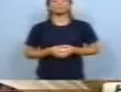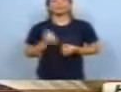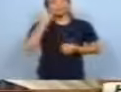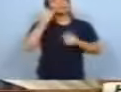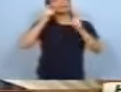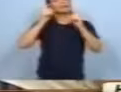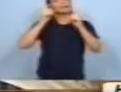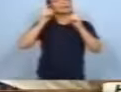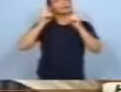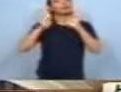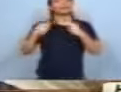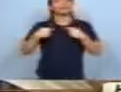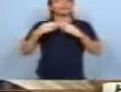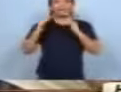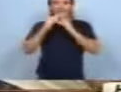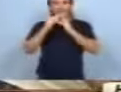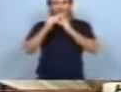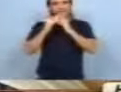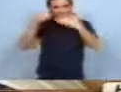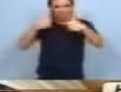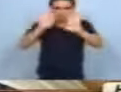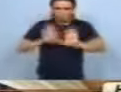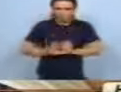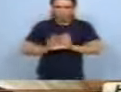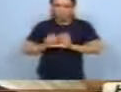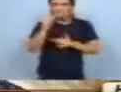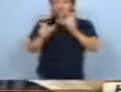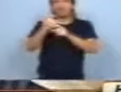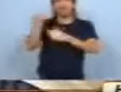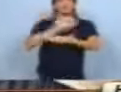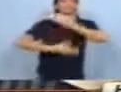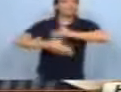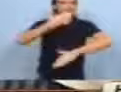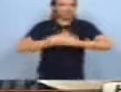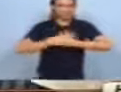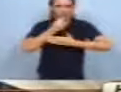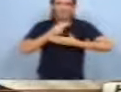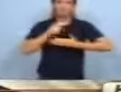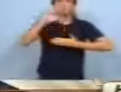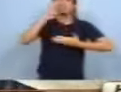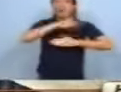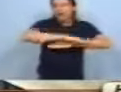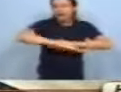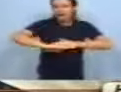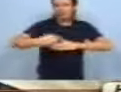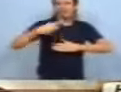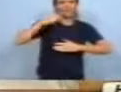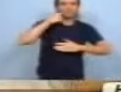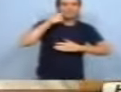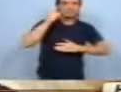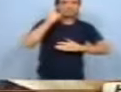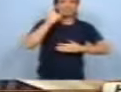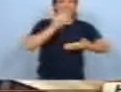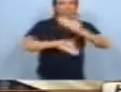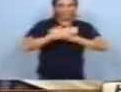Y también en las casas está previsto para la gente que tenga discapacidad. O sea, las plantas bajas son para ancianos y discapacitados,